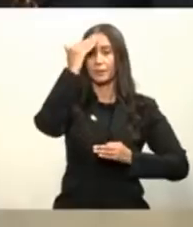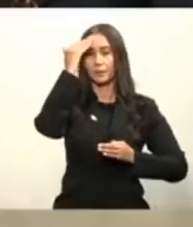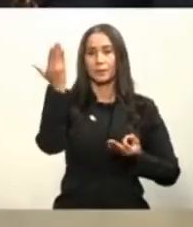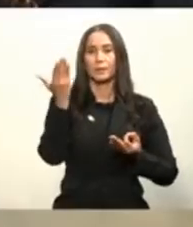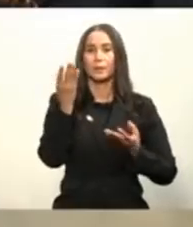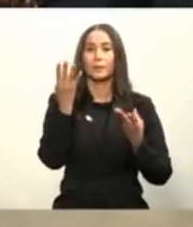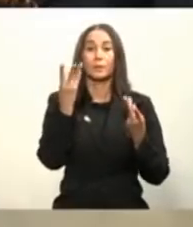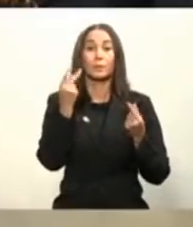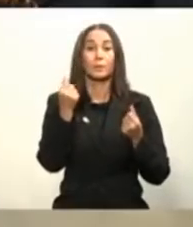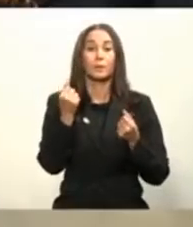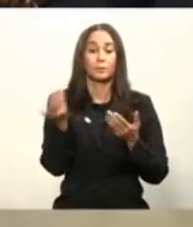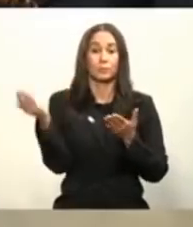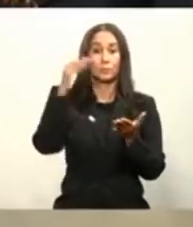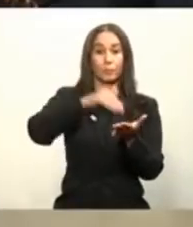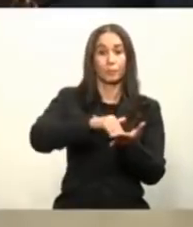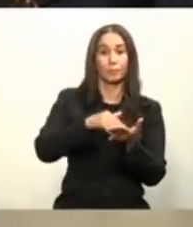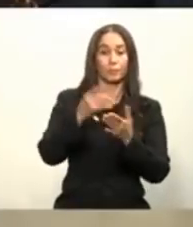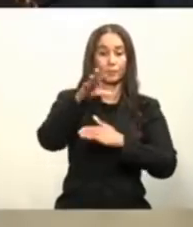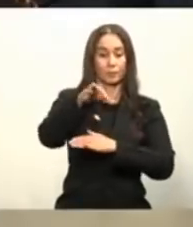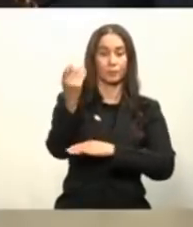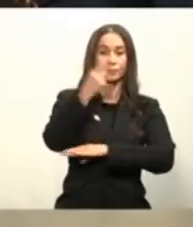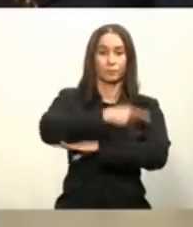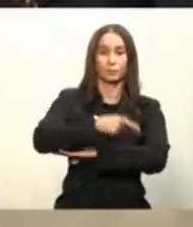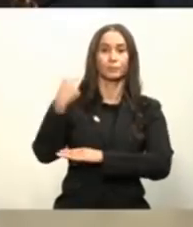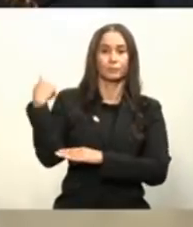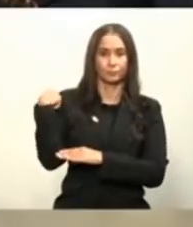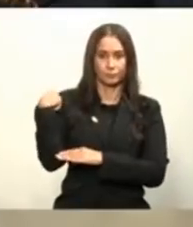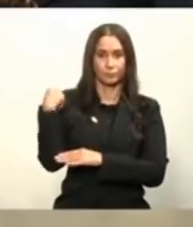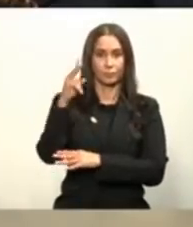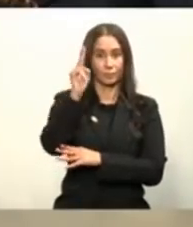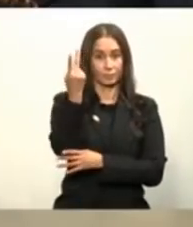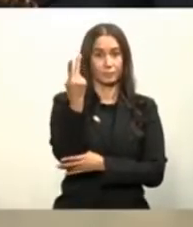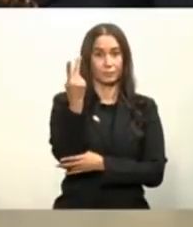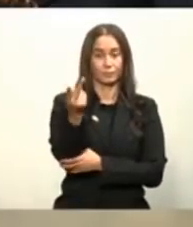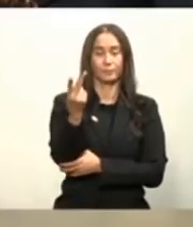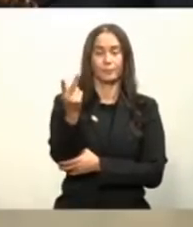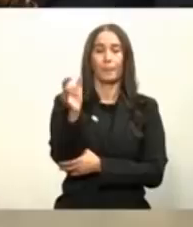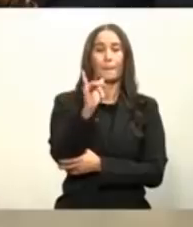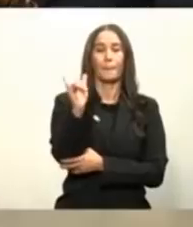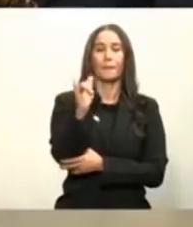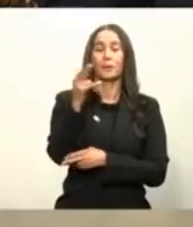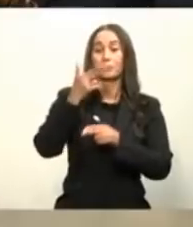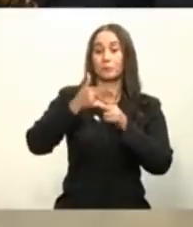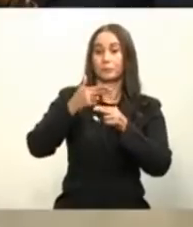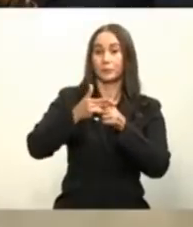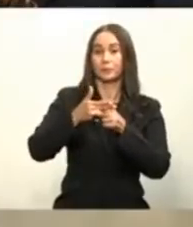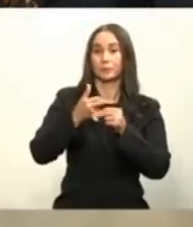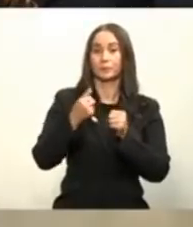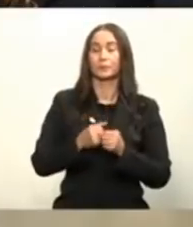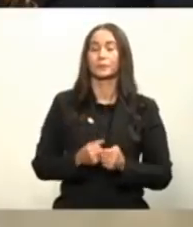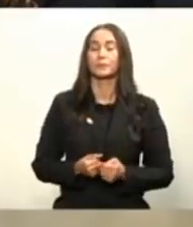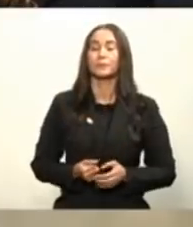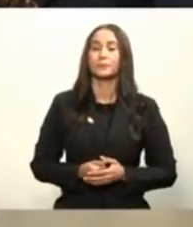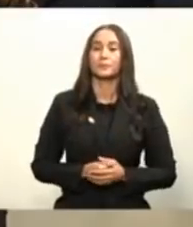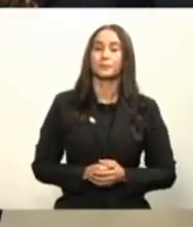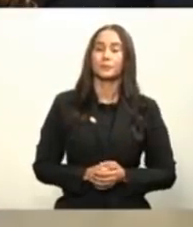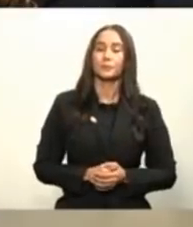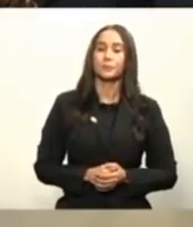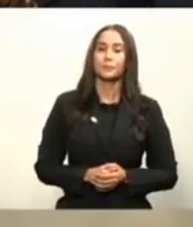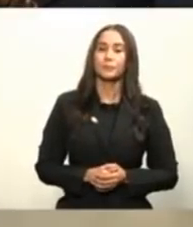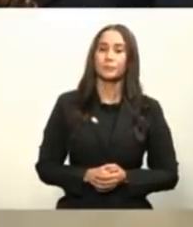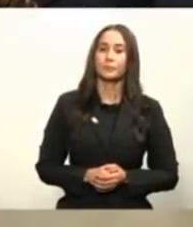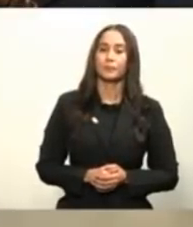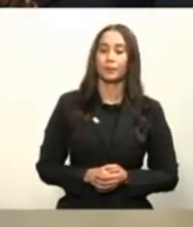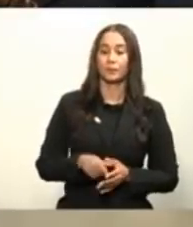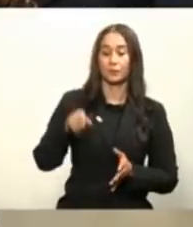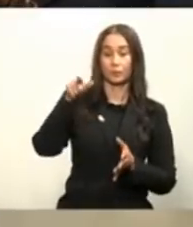cuando se vacune porque tiene que vacunarse la segunda dosis con la misma vacuna por lo tanto uno de los problemas de esos